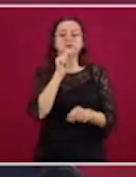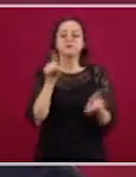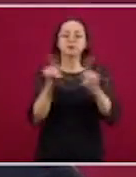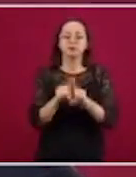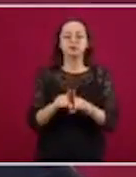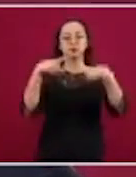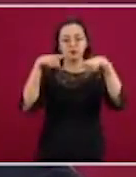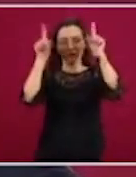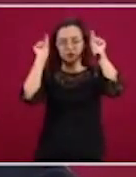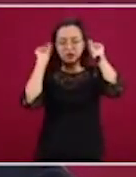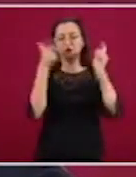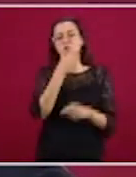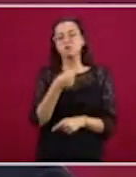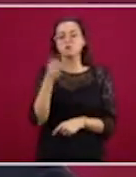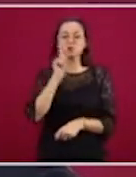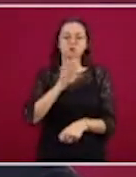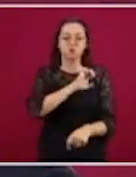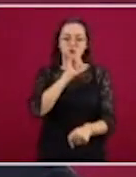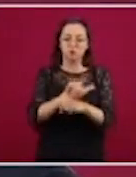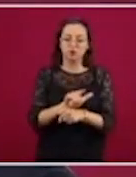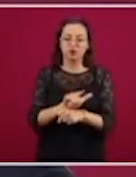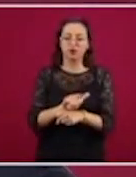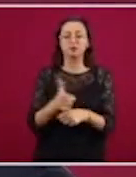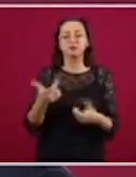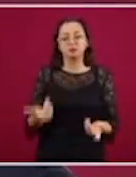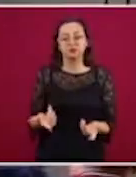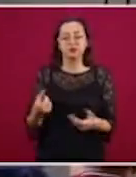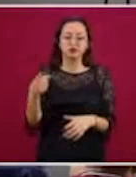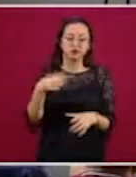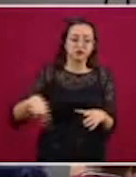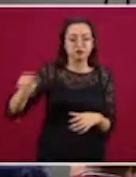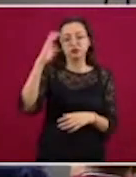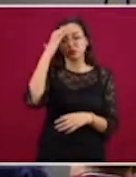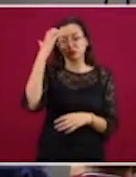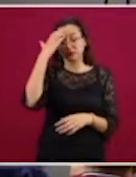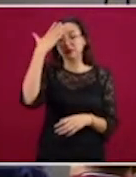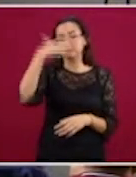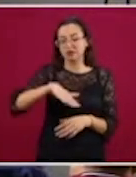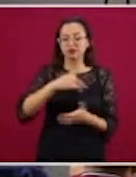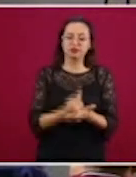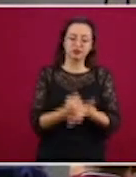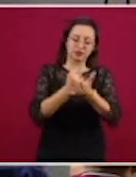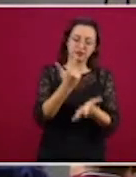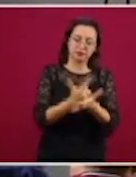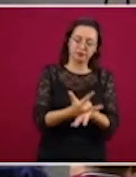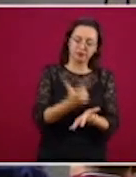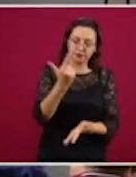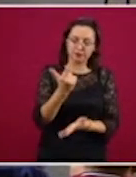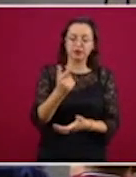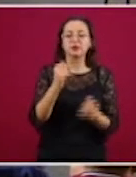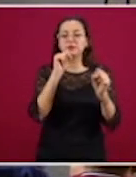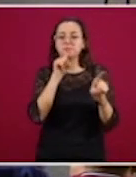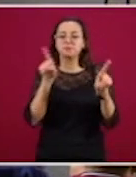enfermeras y enfermeros especialistas, sobre todo los que poseen conocimientos en terapia intensiva e